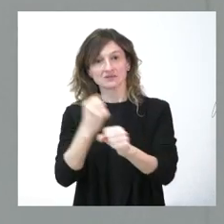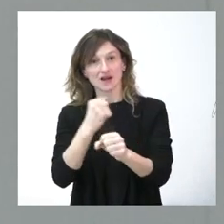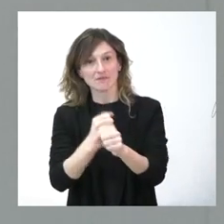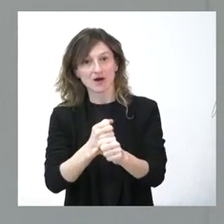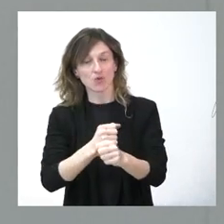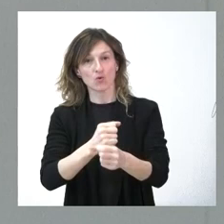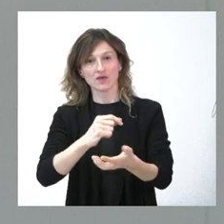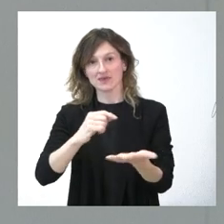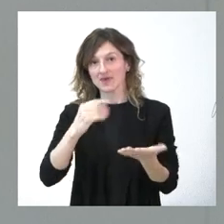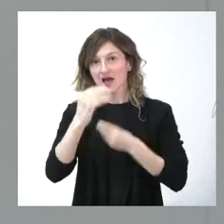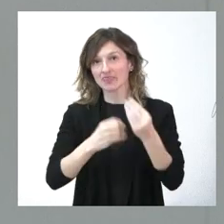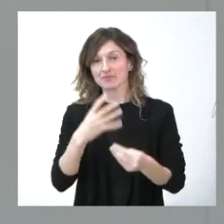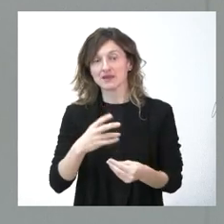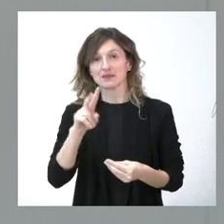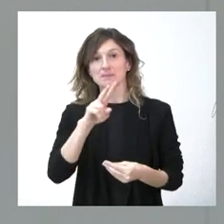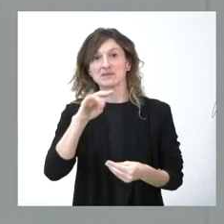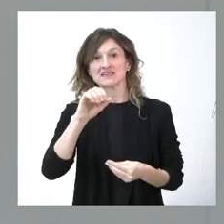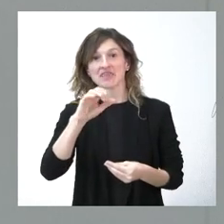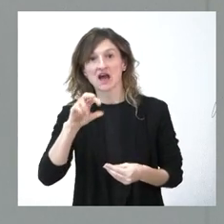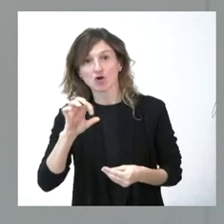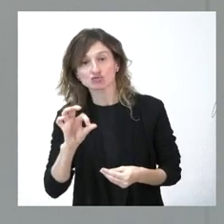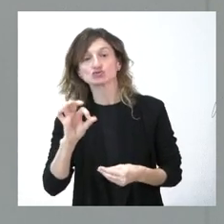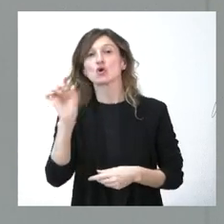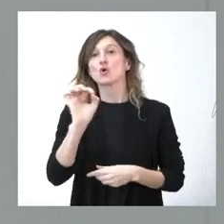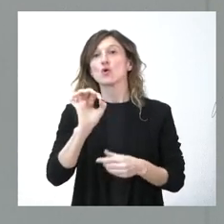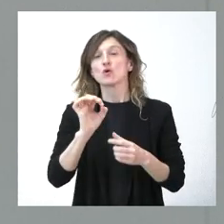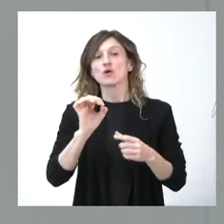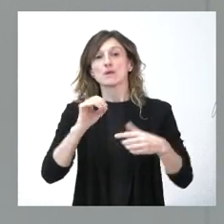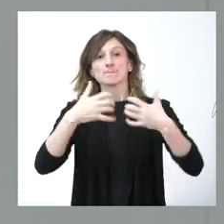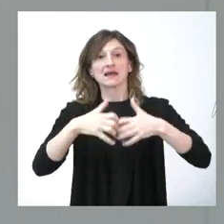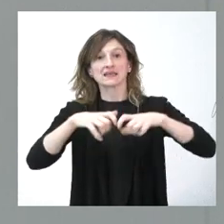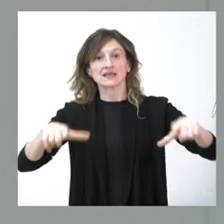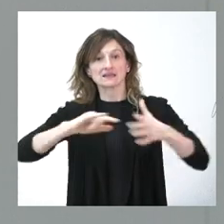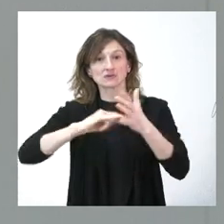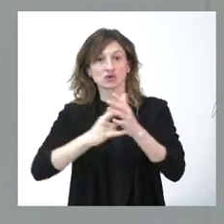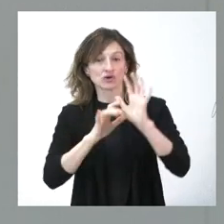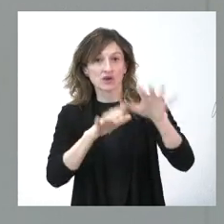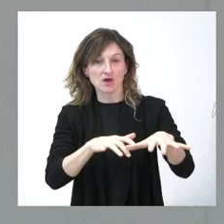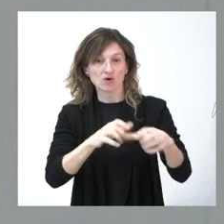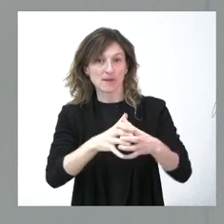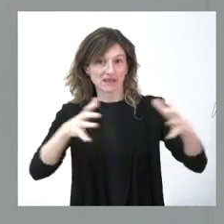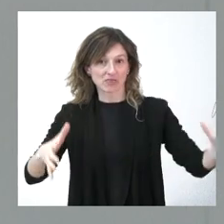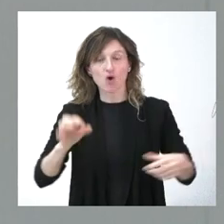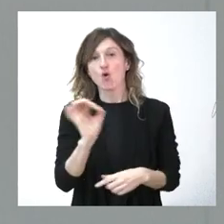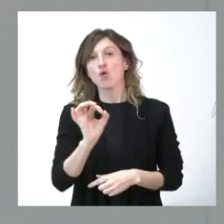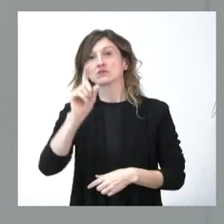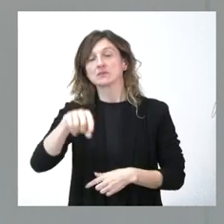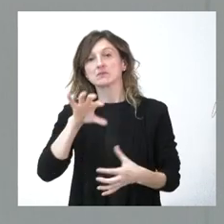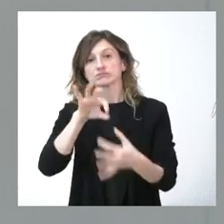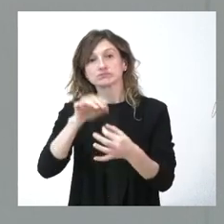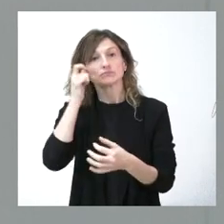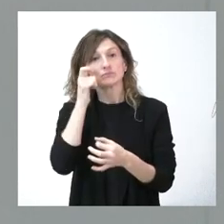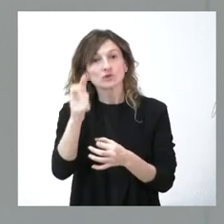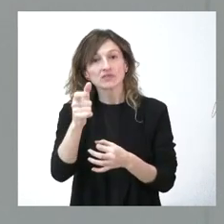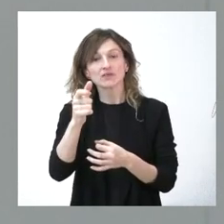deberes tanto en el caso de Villadangos del Páramo como en la ampliación del parque tecnológico de León como en lo que tiene que ver con el municipio de